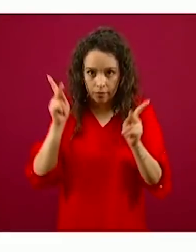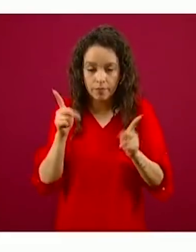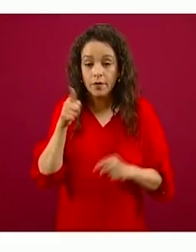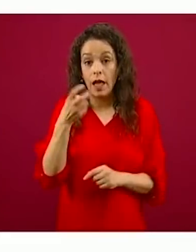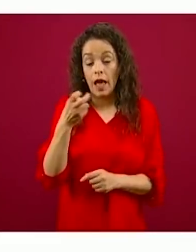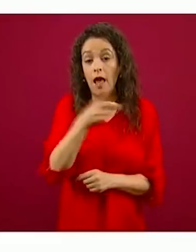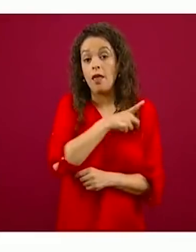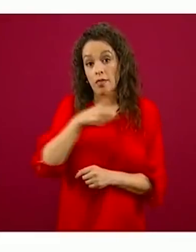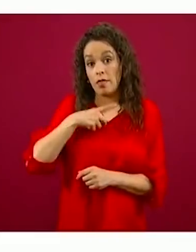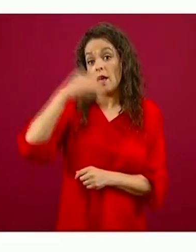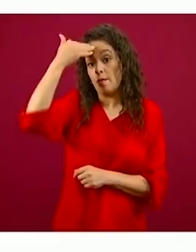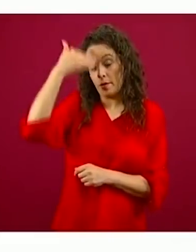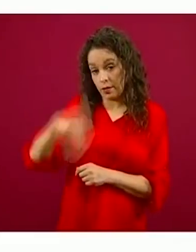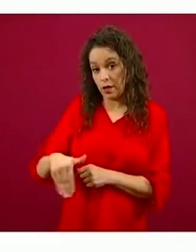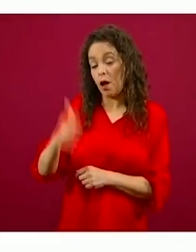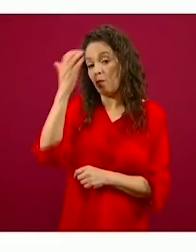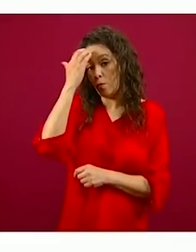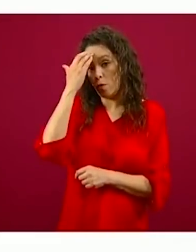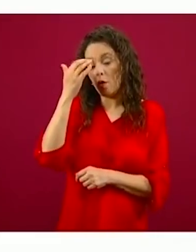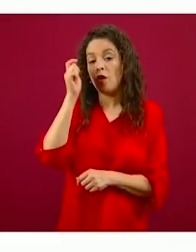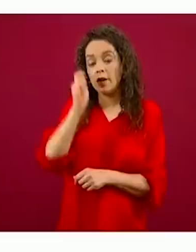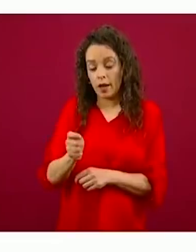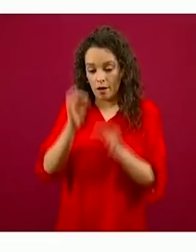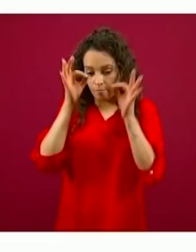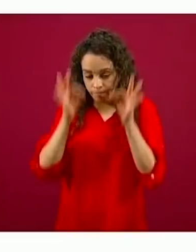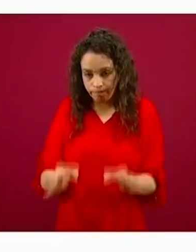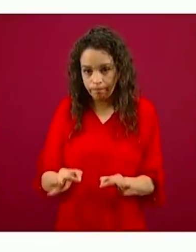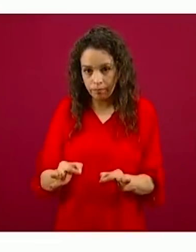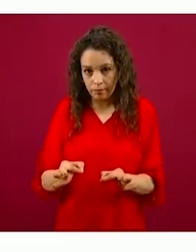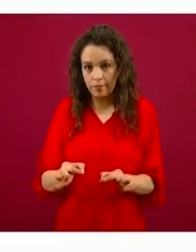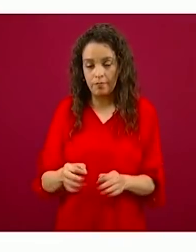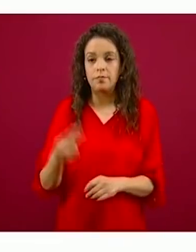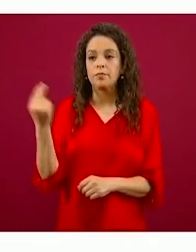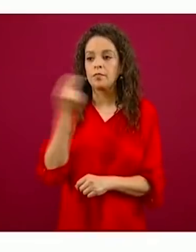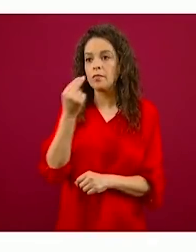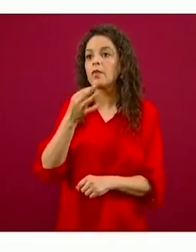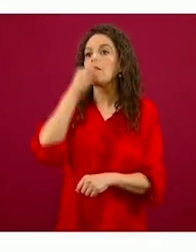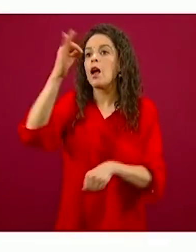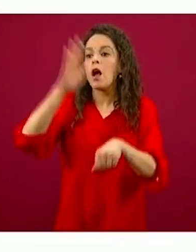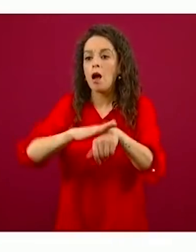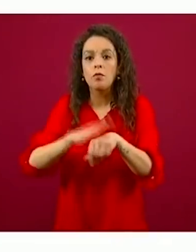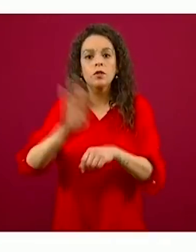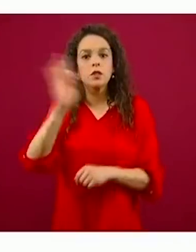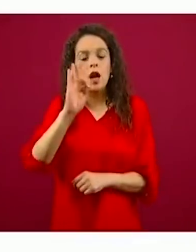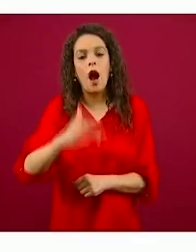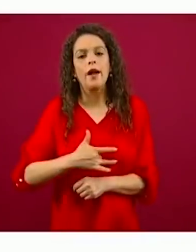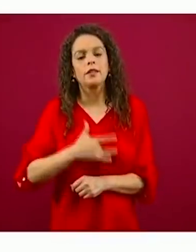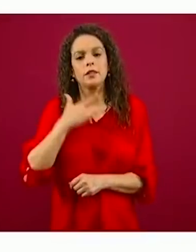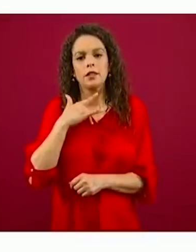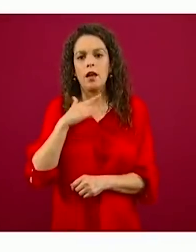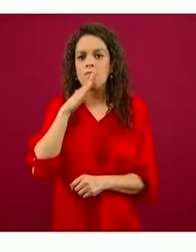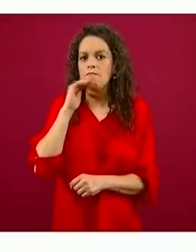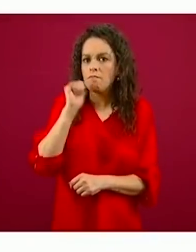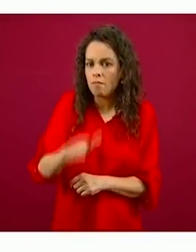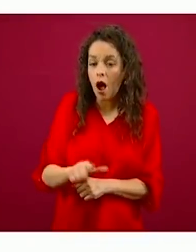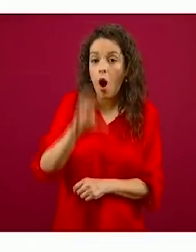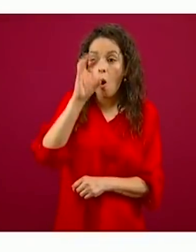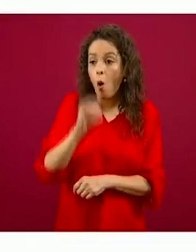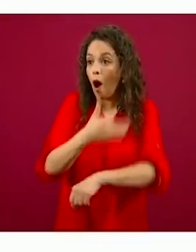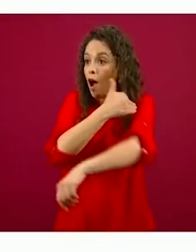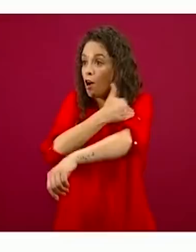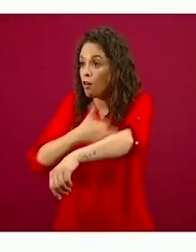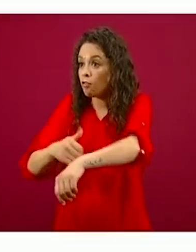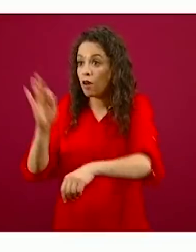filtro, que implica el reportar los síntomas, que implica el reportar si en la familia hay alguien con